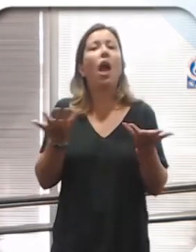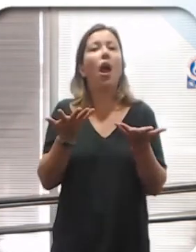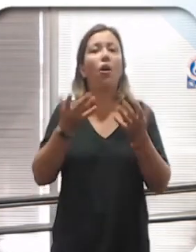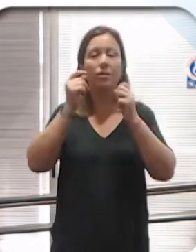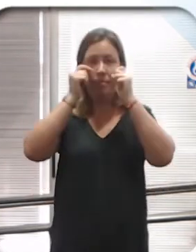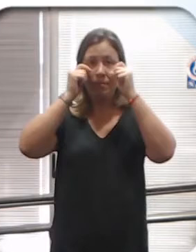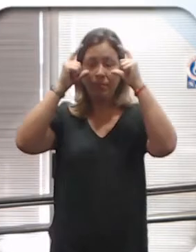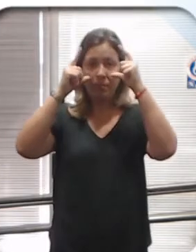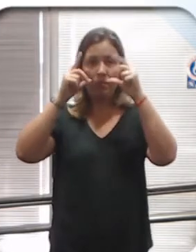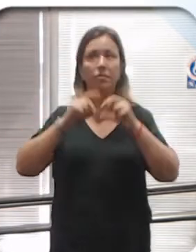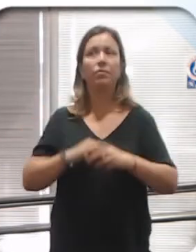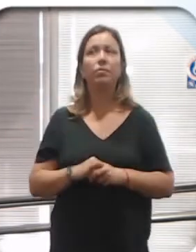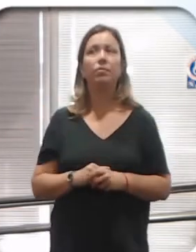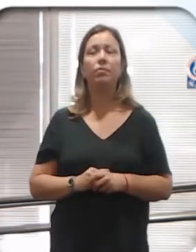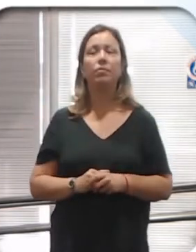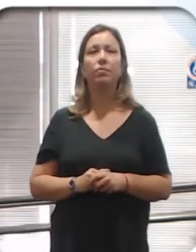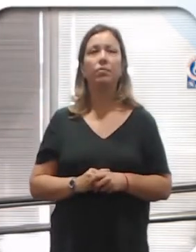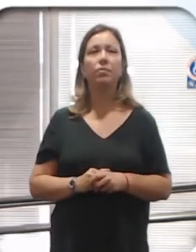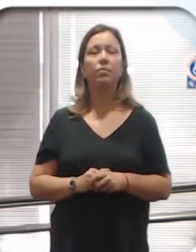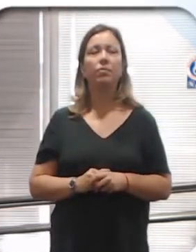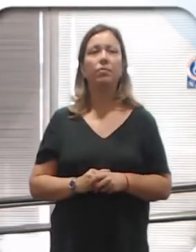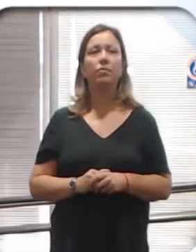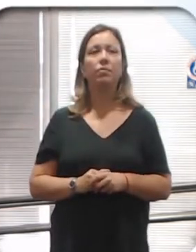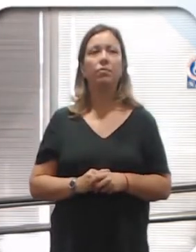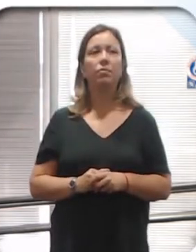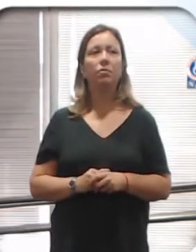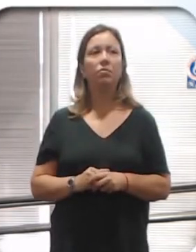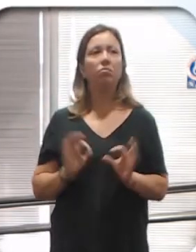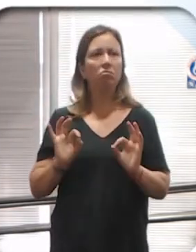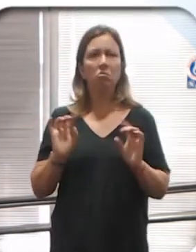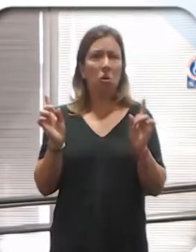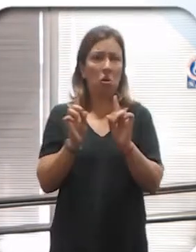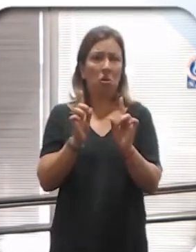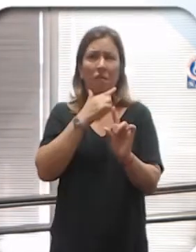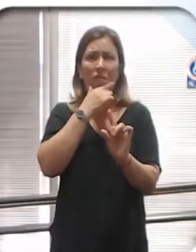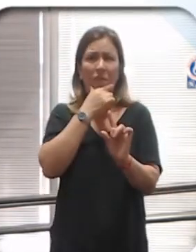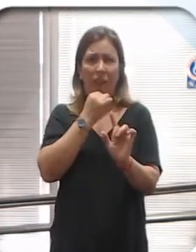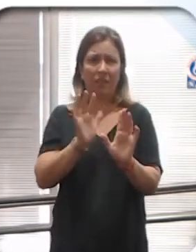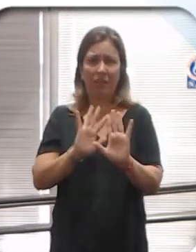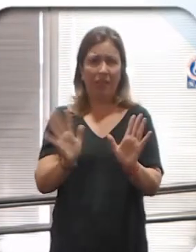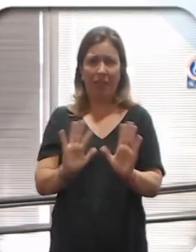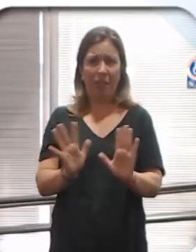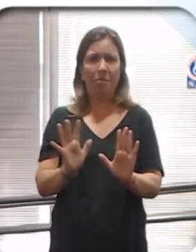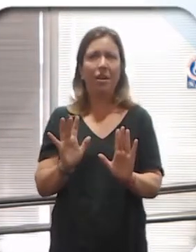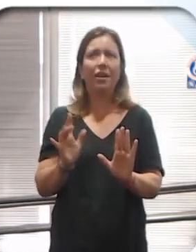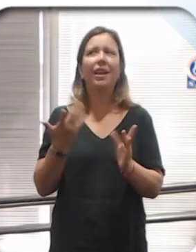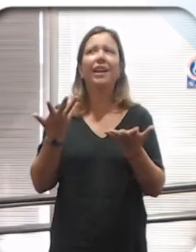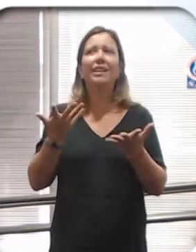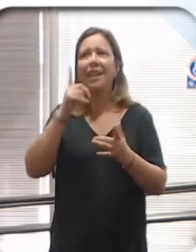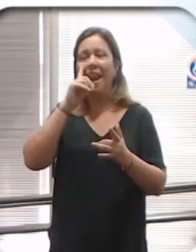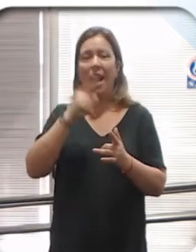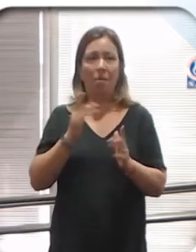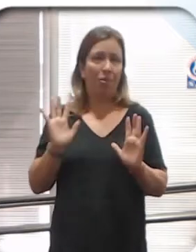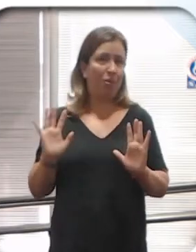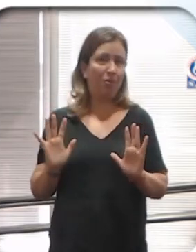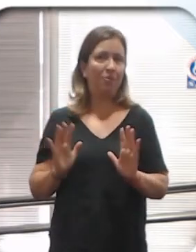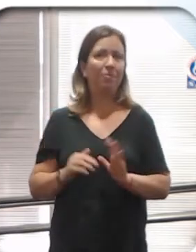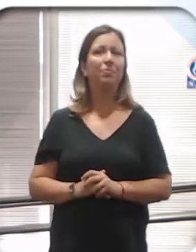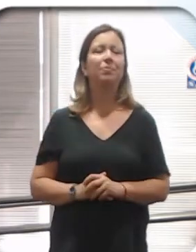Ahora podemos abrir los ojos. Fue algo bien, cortito y sencillito. Necesitaba que fuera rápido.